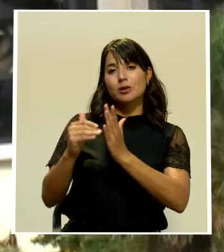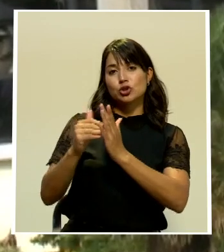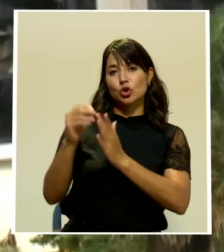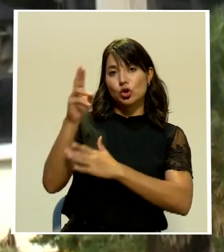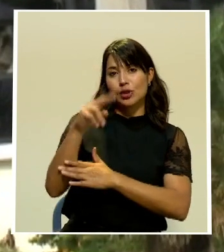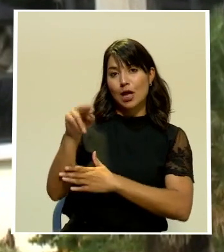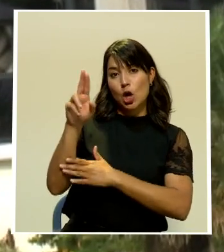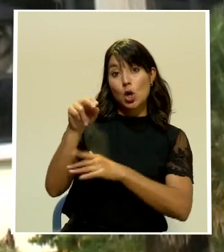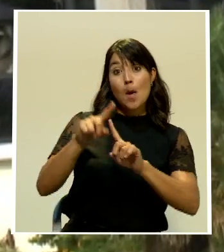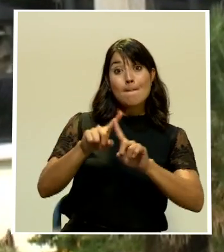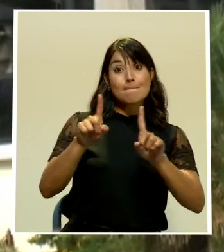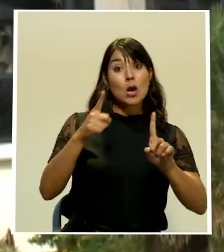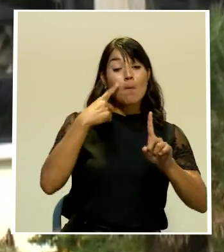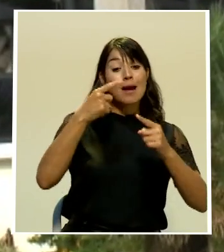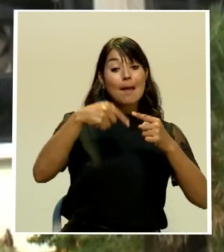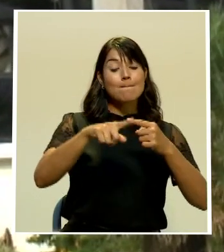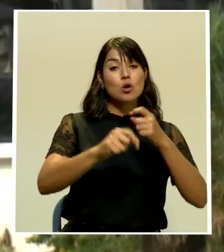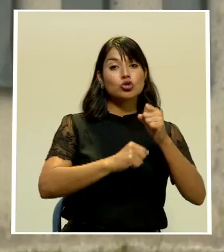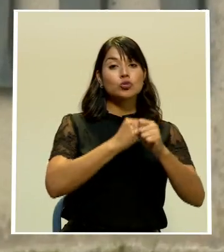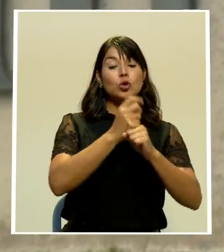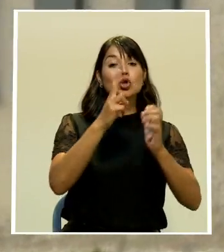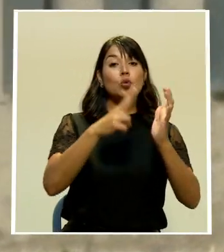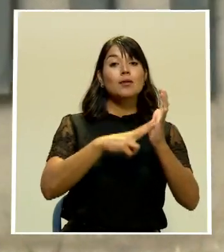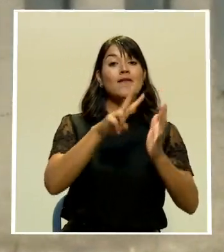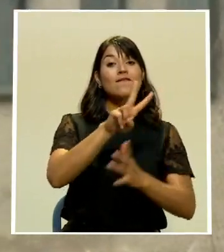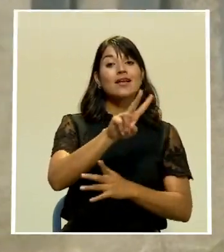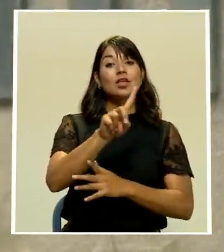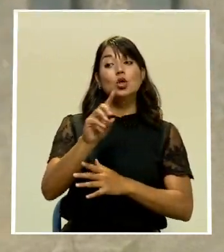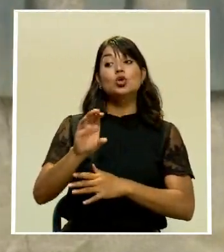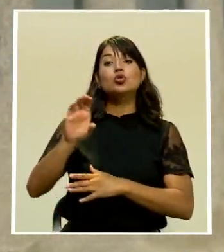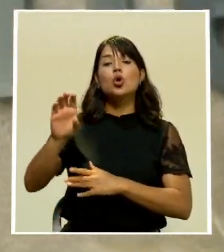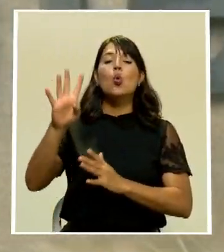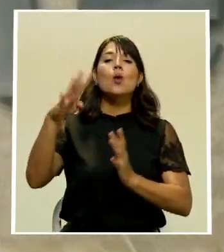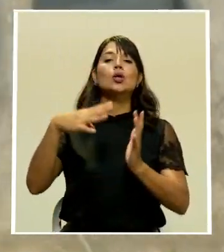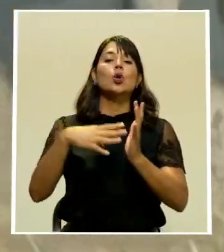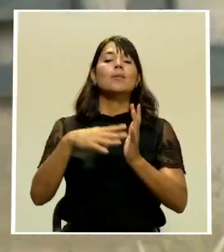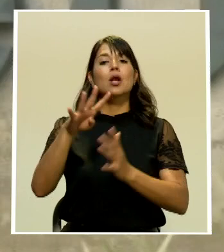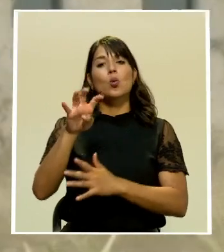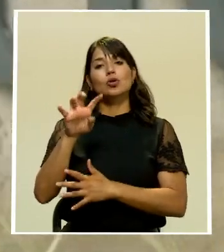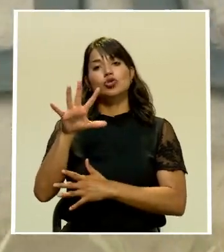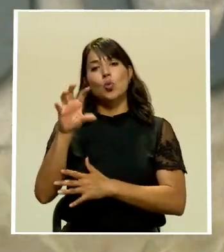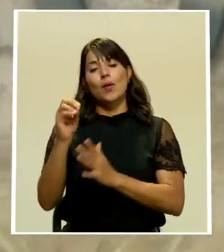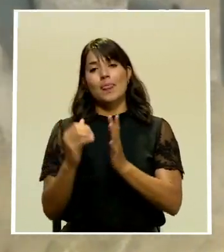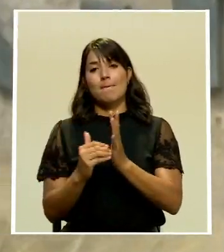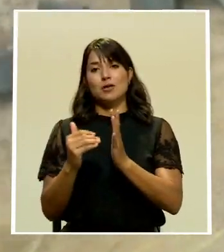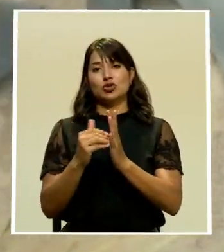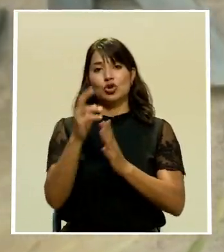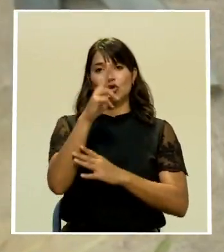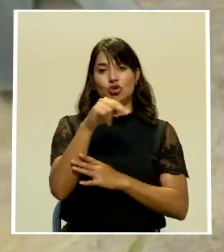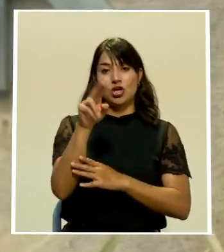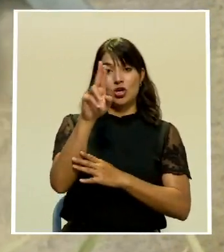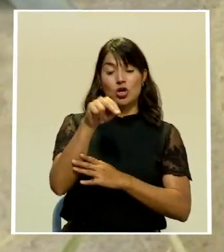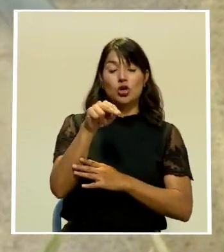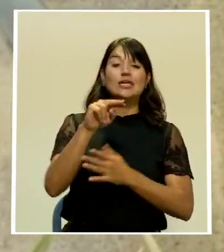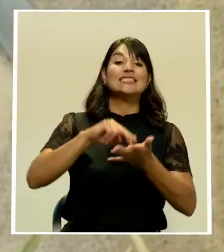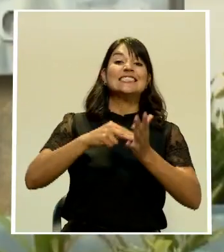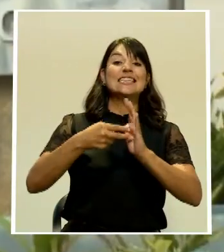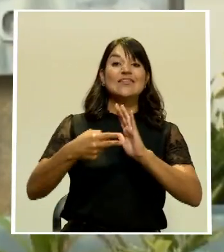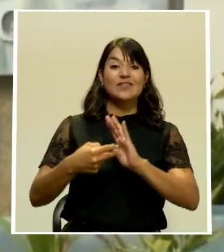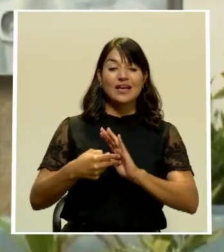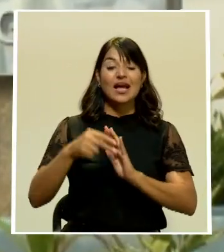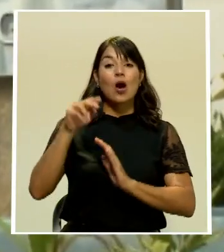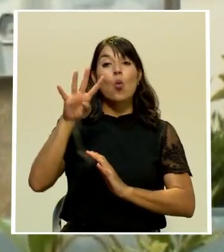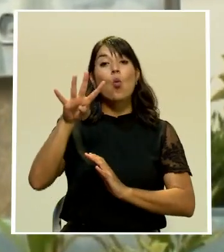aprobado para el 2021 es de 4.450 millones de colones, recortándose casi en 450 millones de